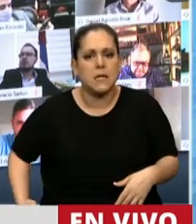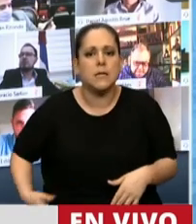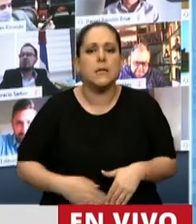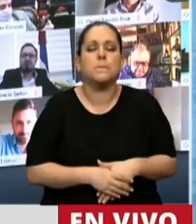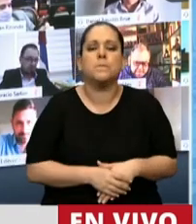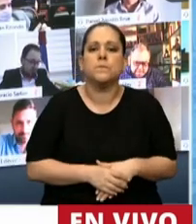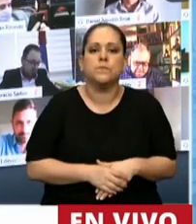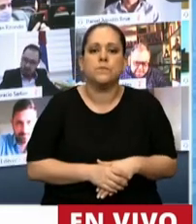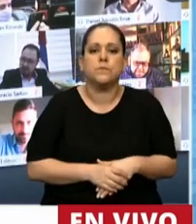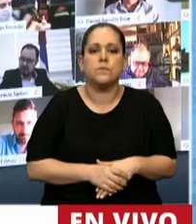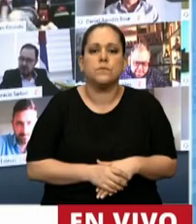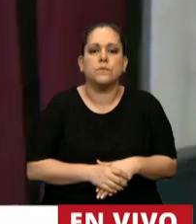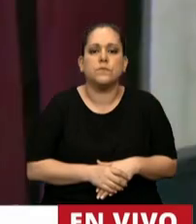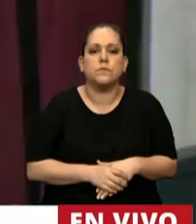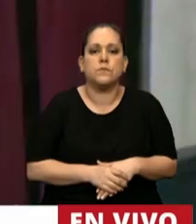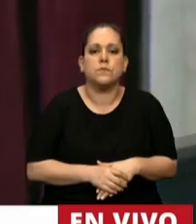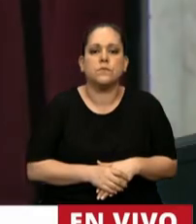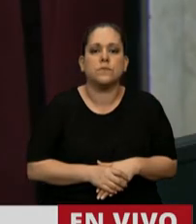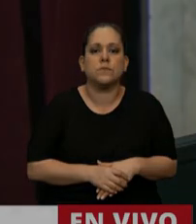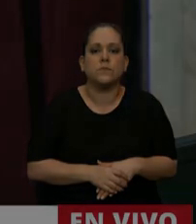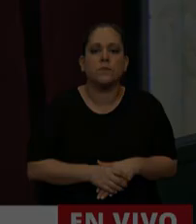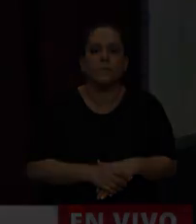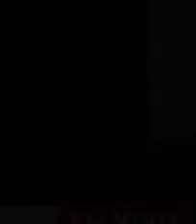Gracias, diputado José Luis Gioja.